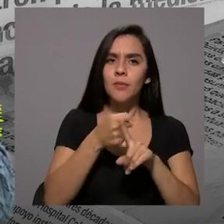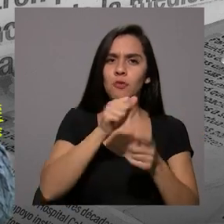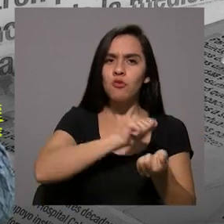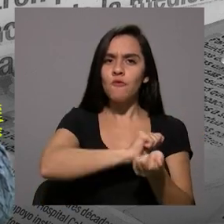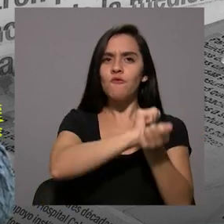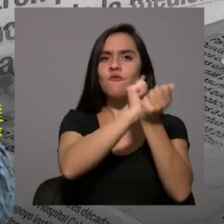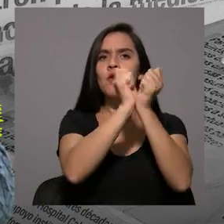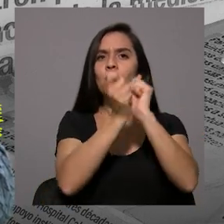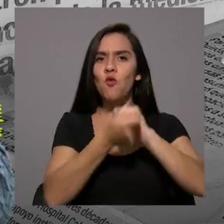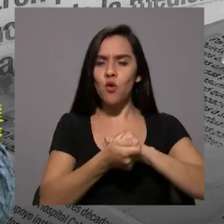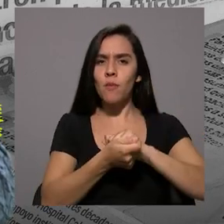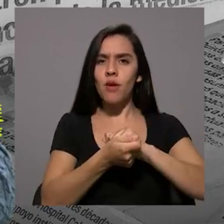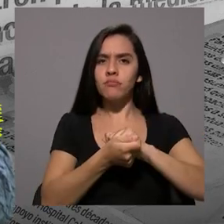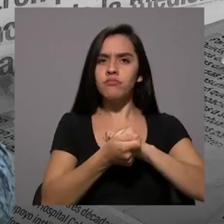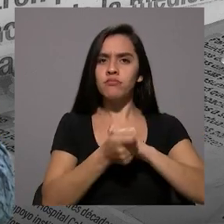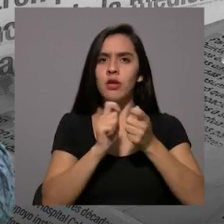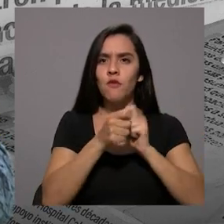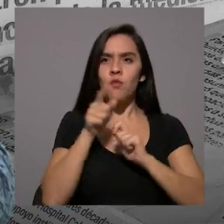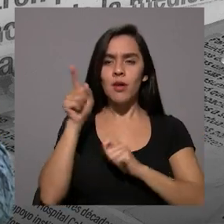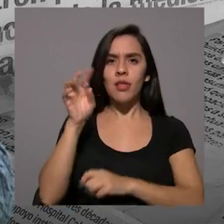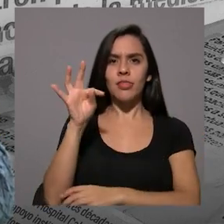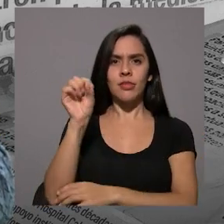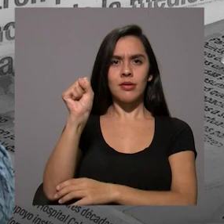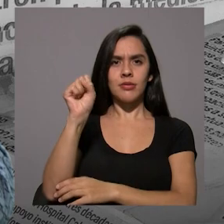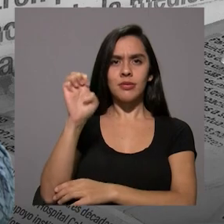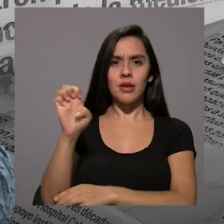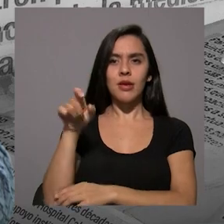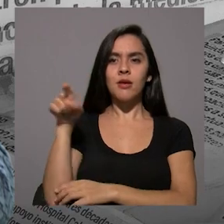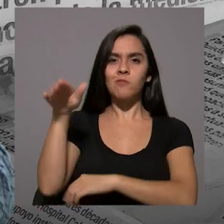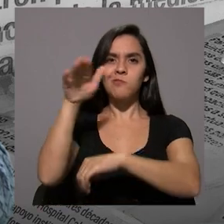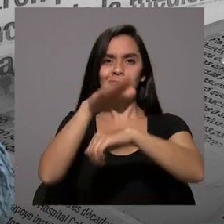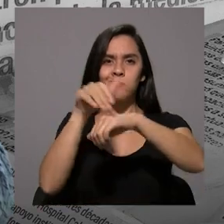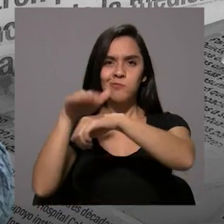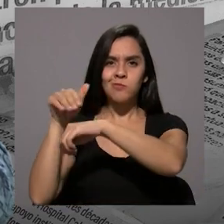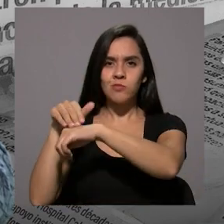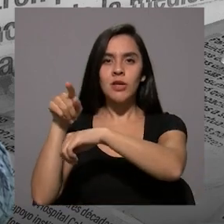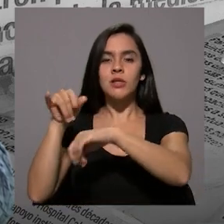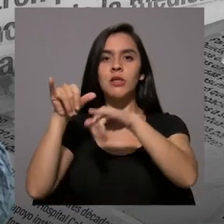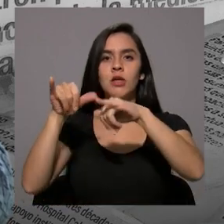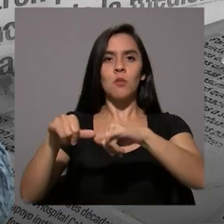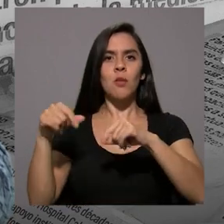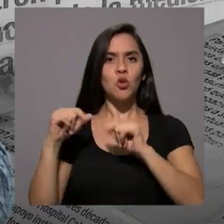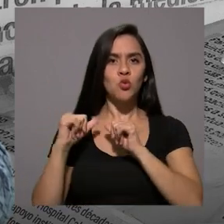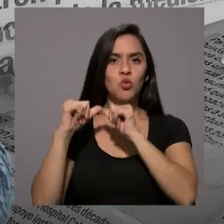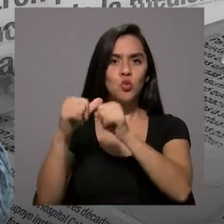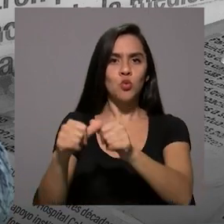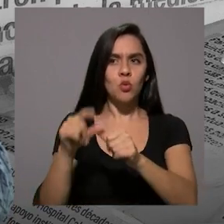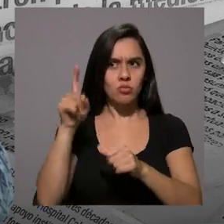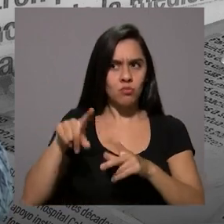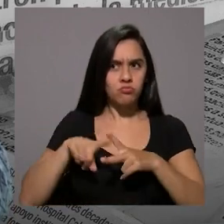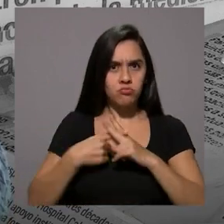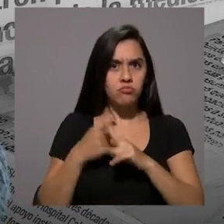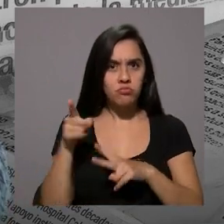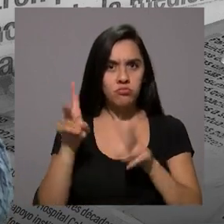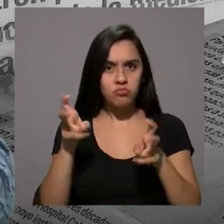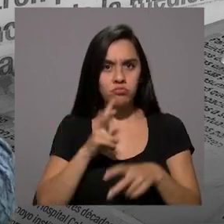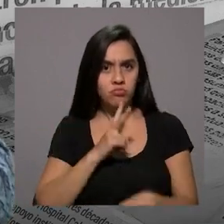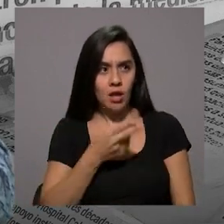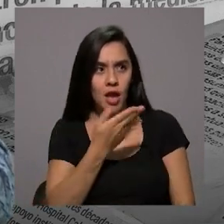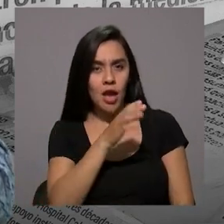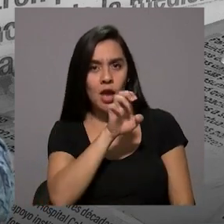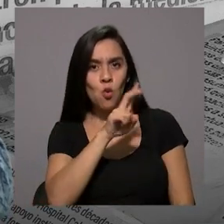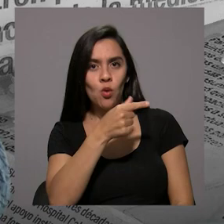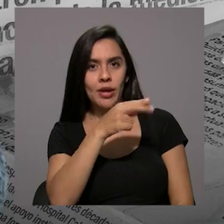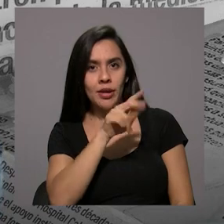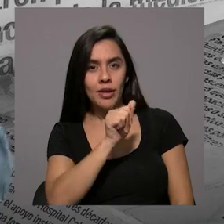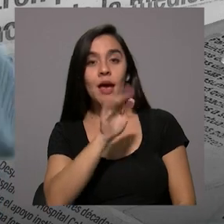reforma que el tribunal convocó y se mantuvo. Deberíamos empezar por eso, Eugenia.